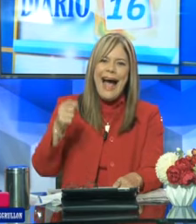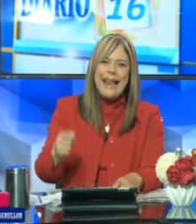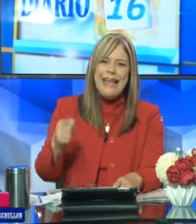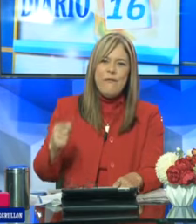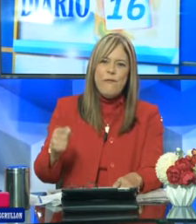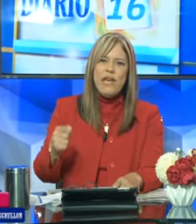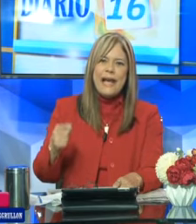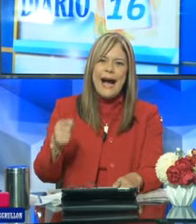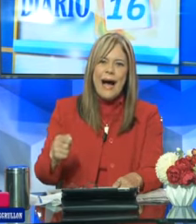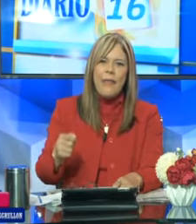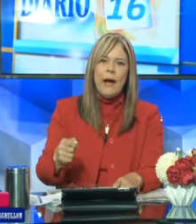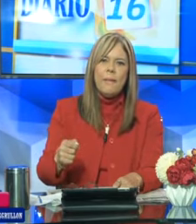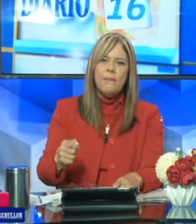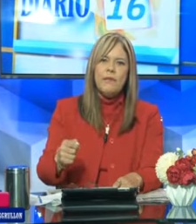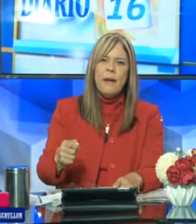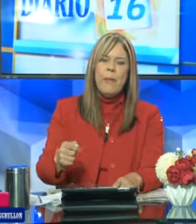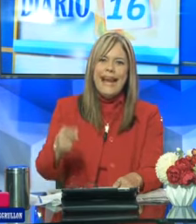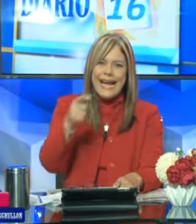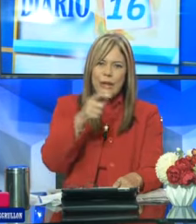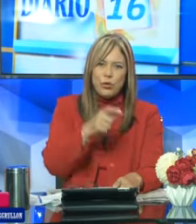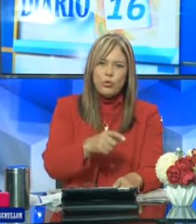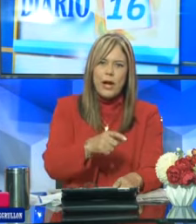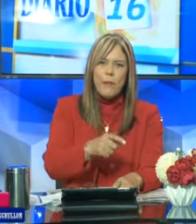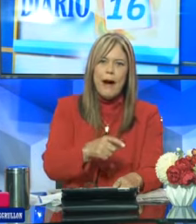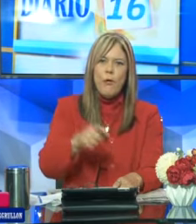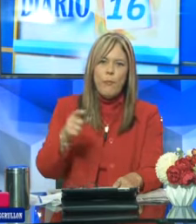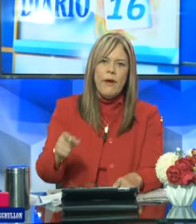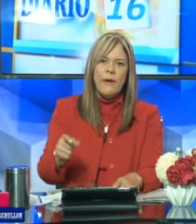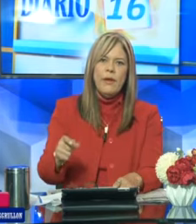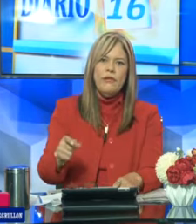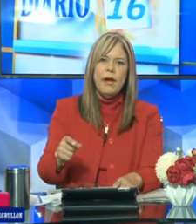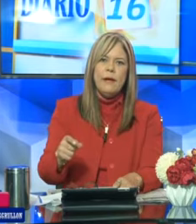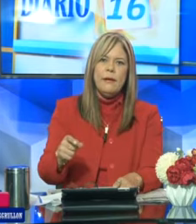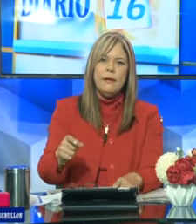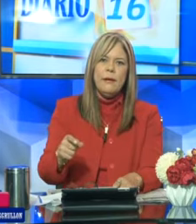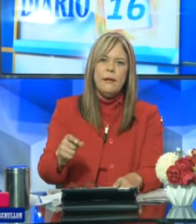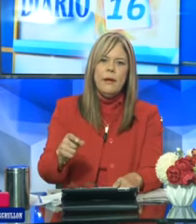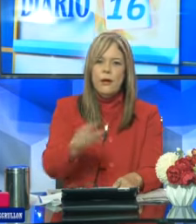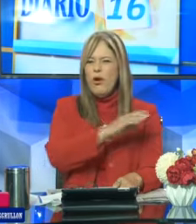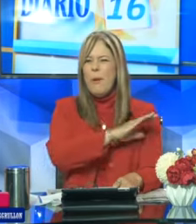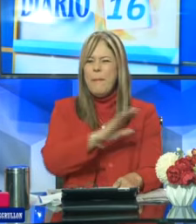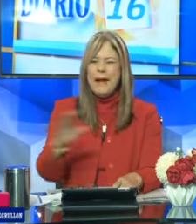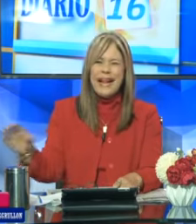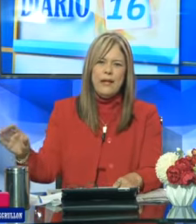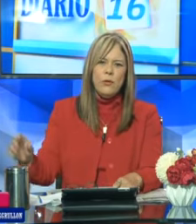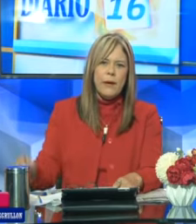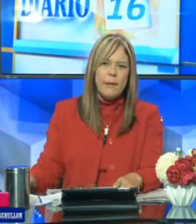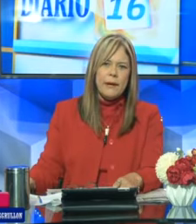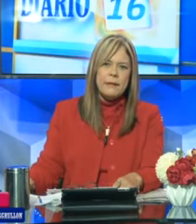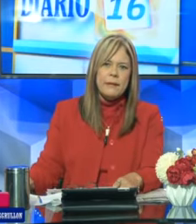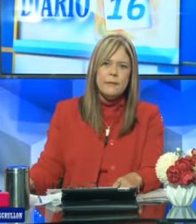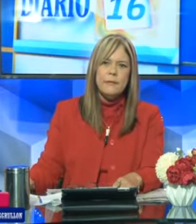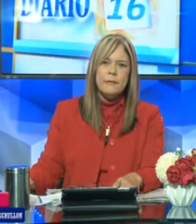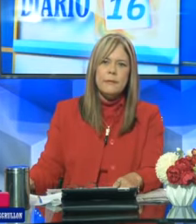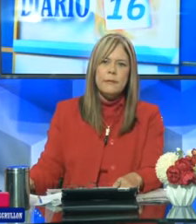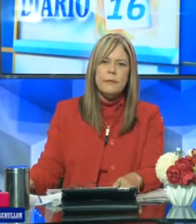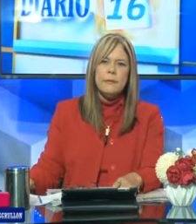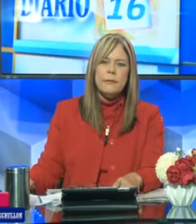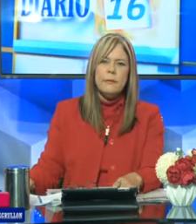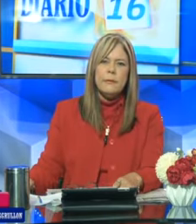calificada para que tu trabajo pueda brillar, no vas para ninguna parte.